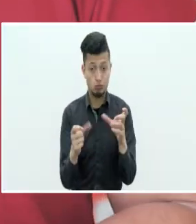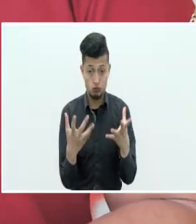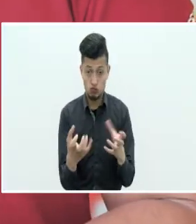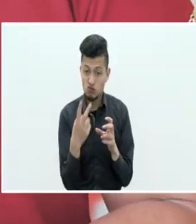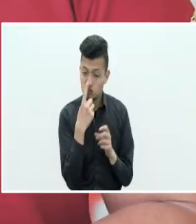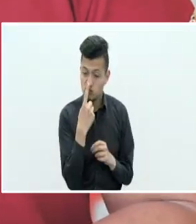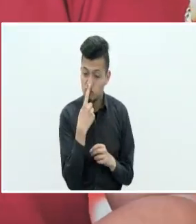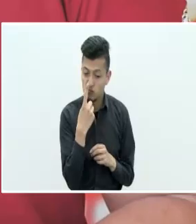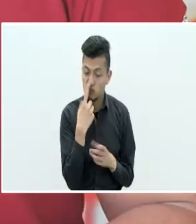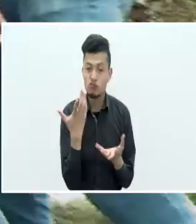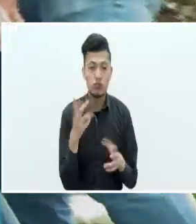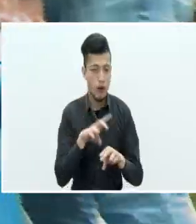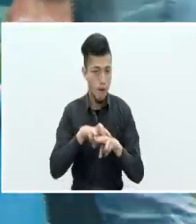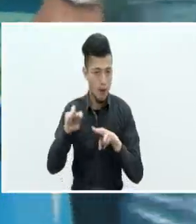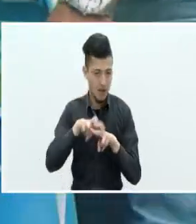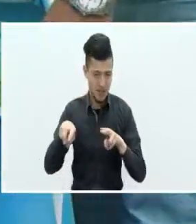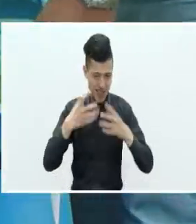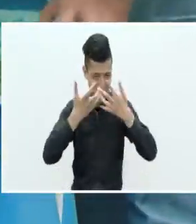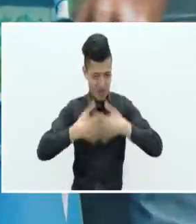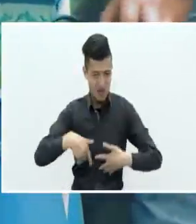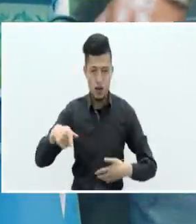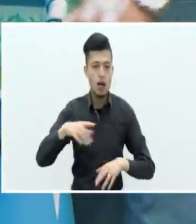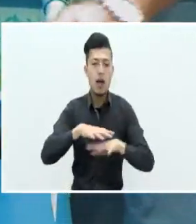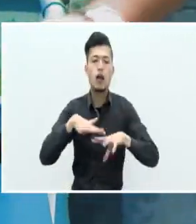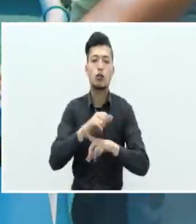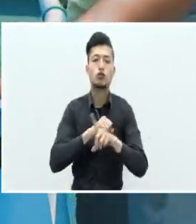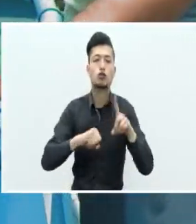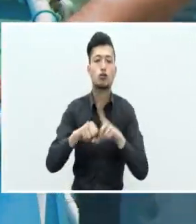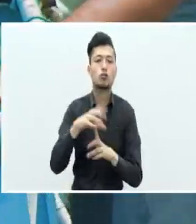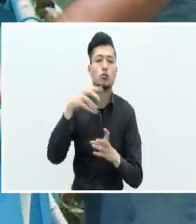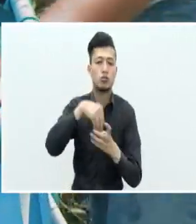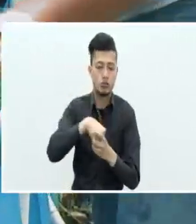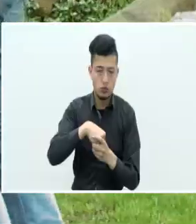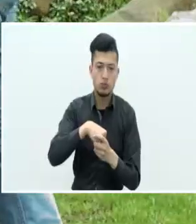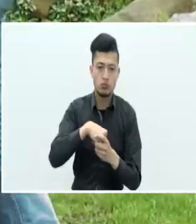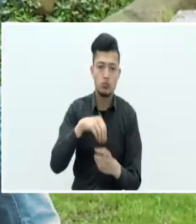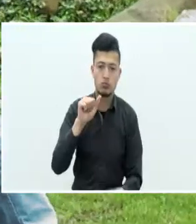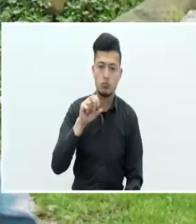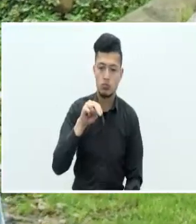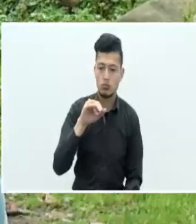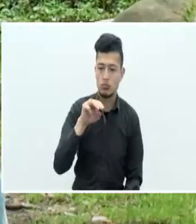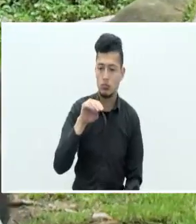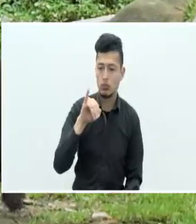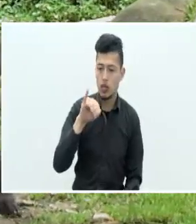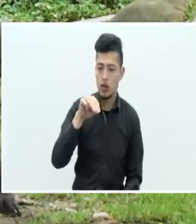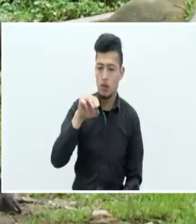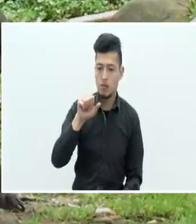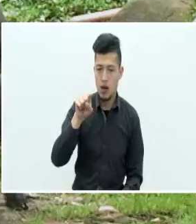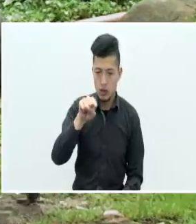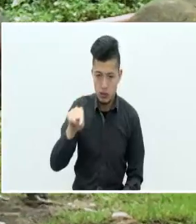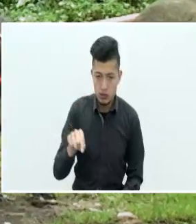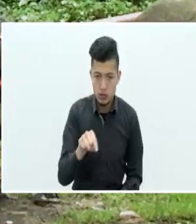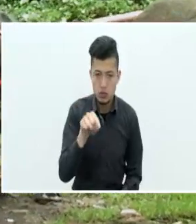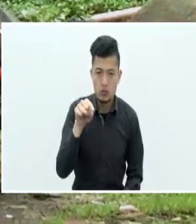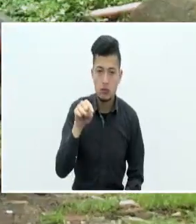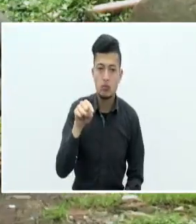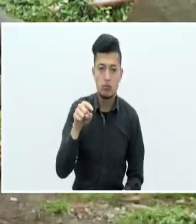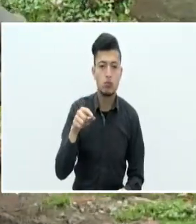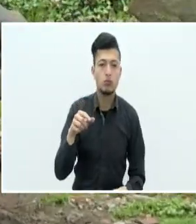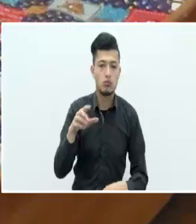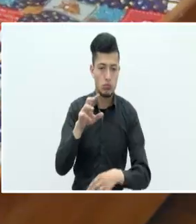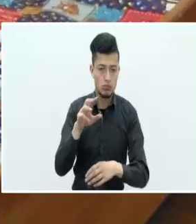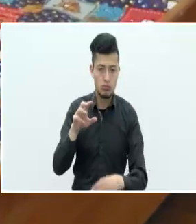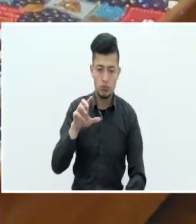Animals Club Manizales nos pueden encontrar en redes sociales como Animals Club Manizales, en Facebook y en Instagram. La página web como